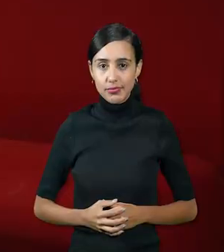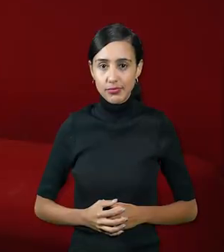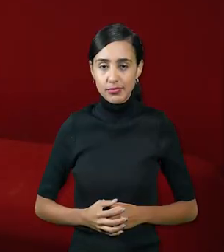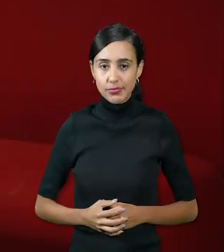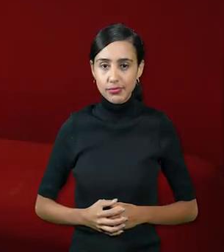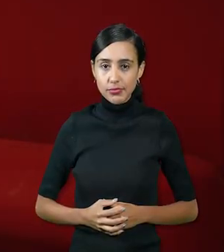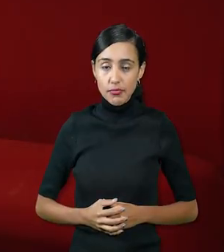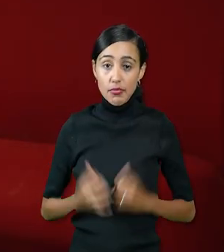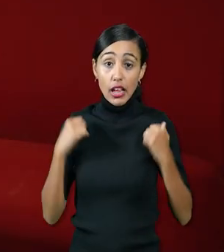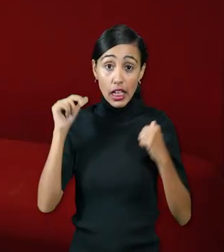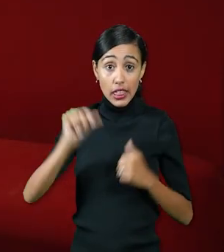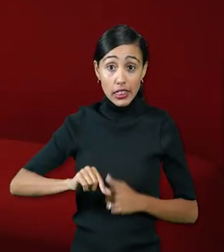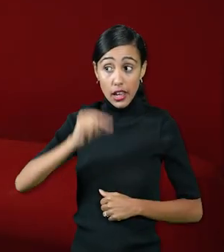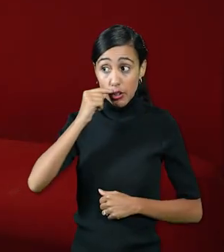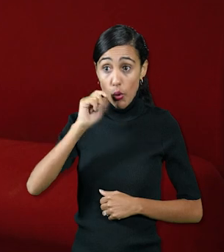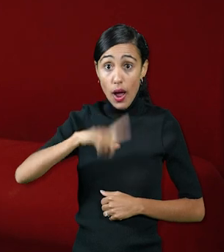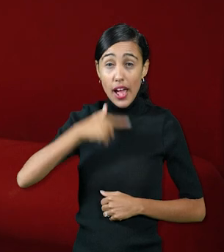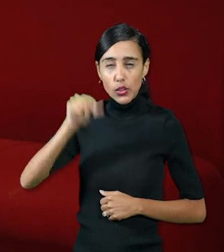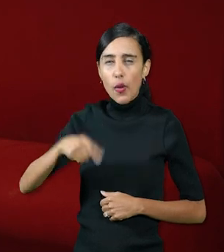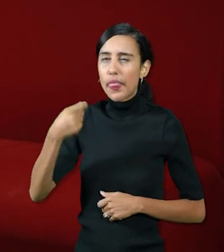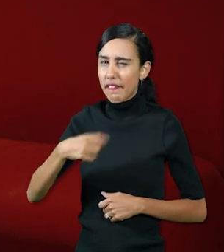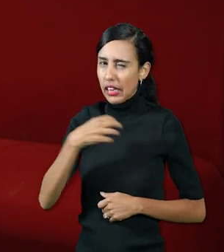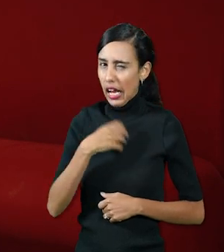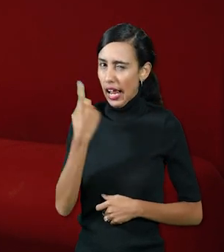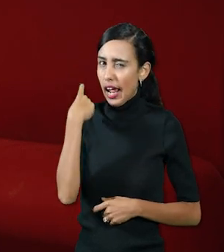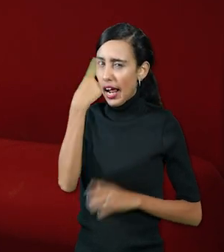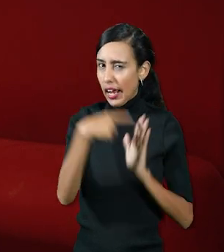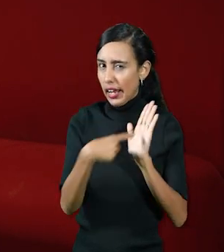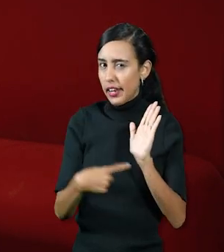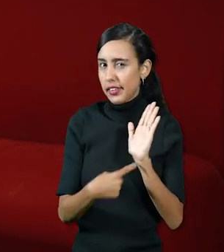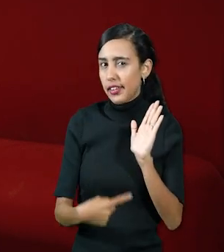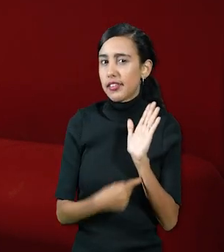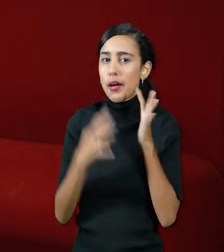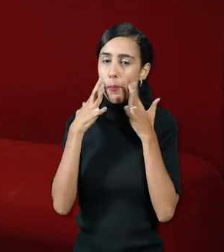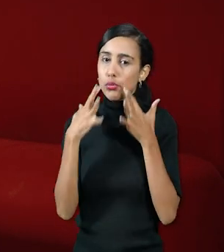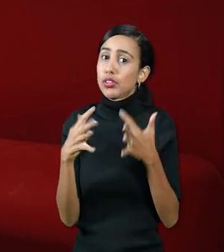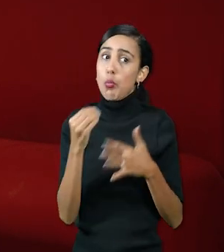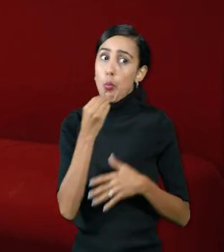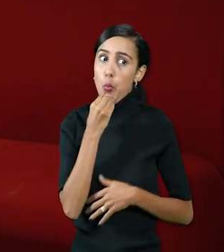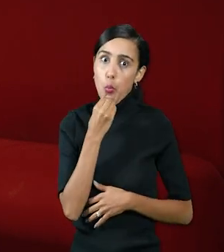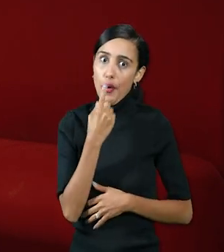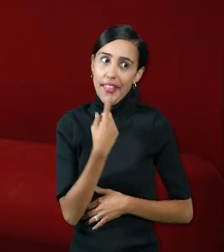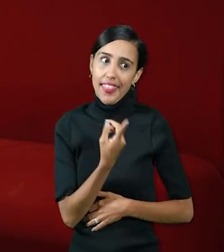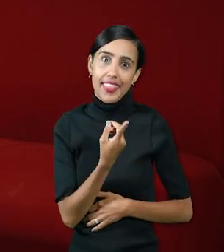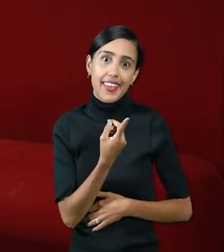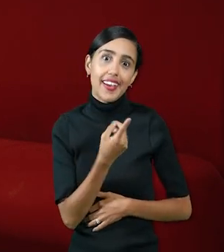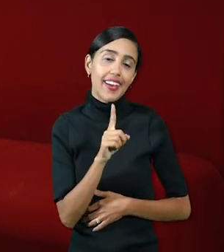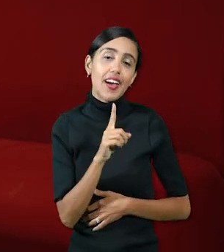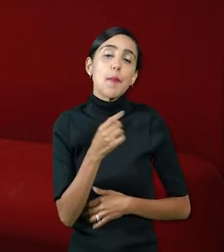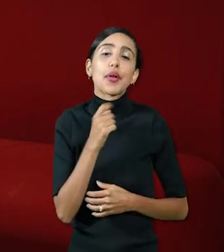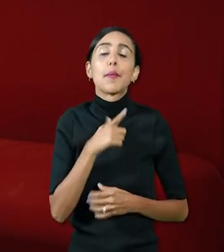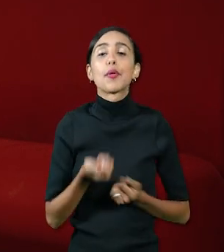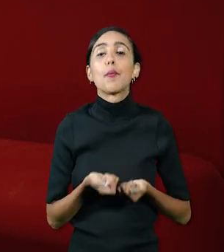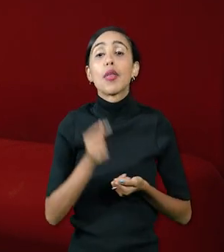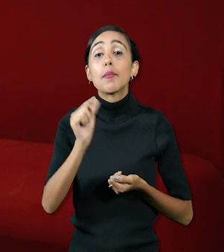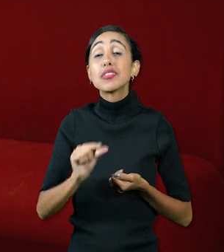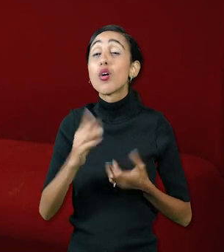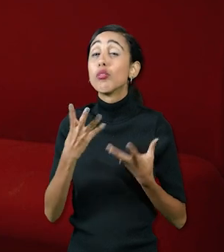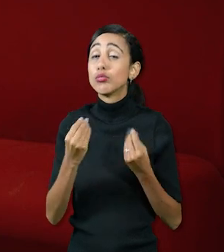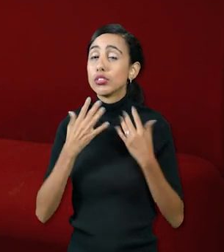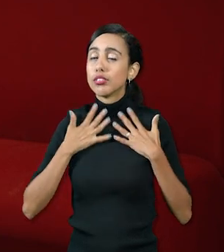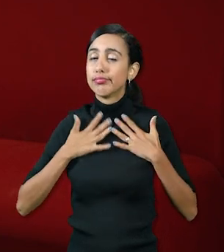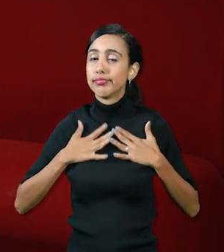un director de actores tiene que tener ciertas características importantes que no pueden faltar tiene que ser una persona que tenga mucha paciencia